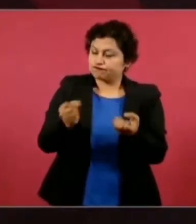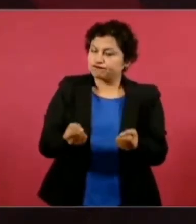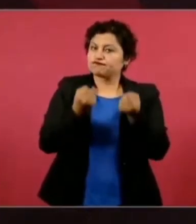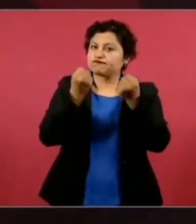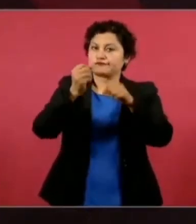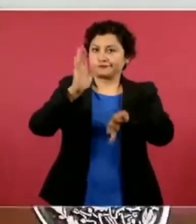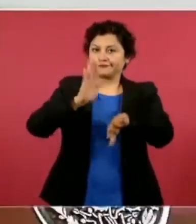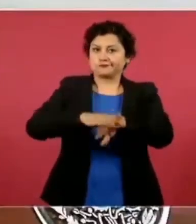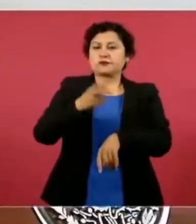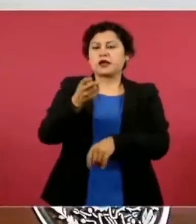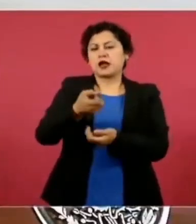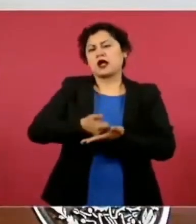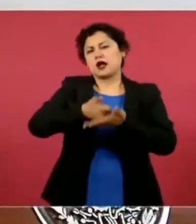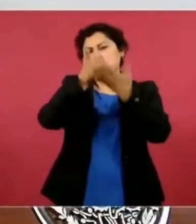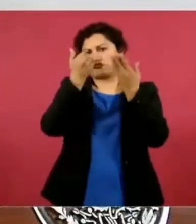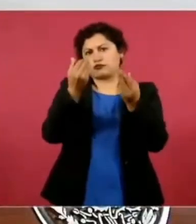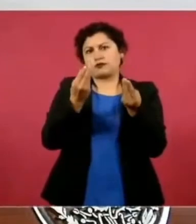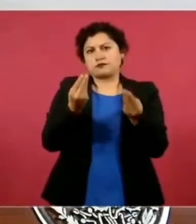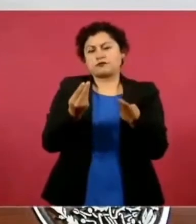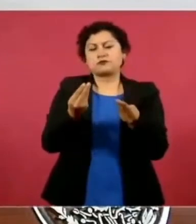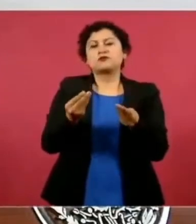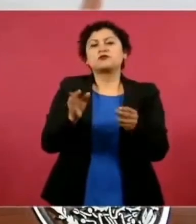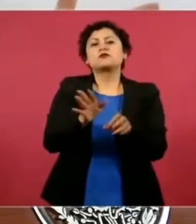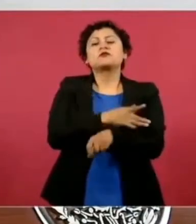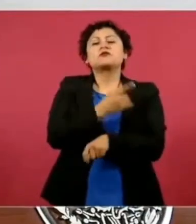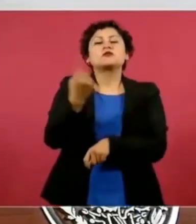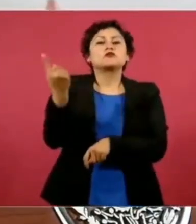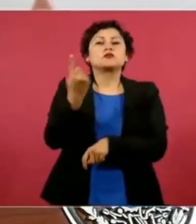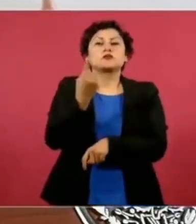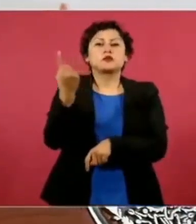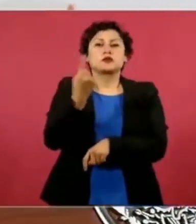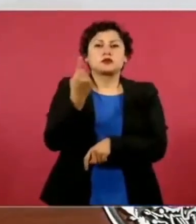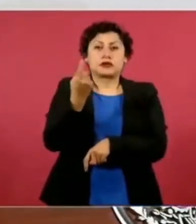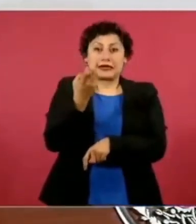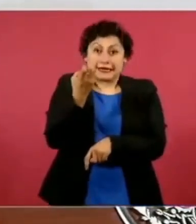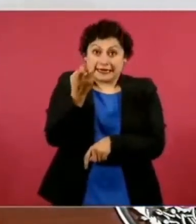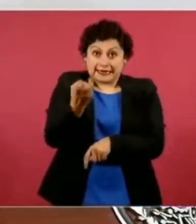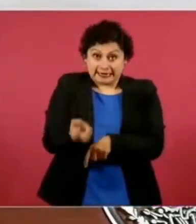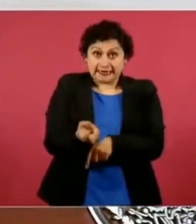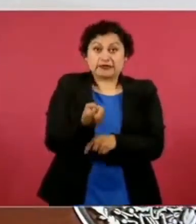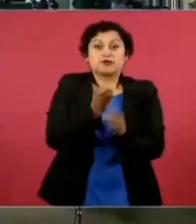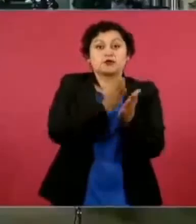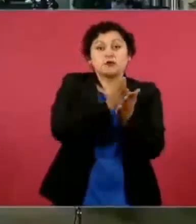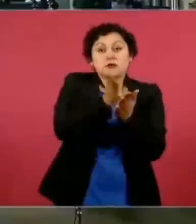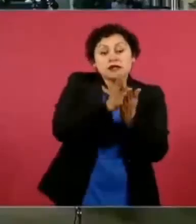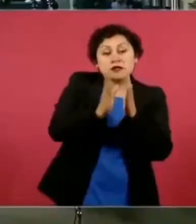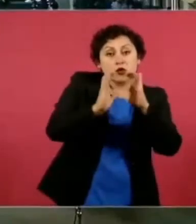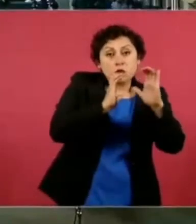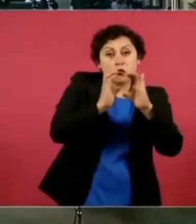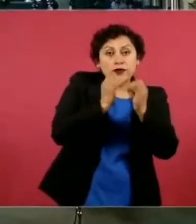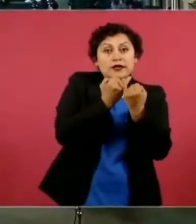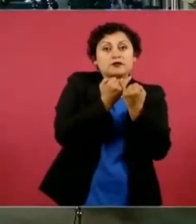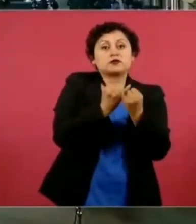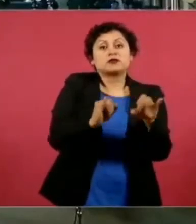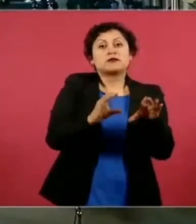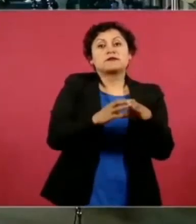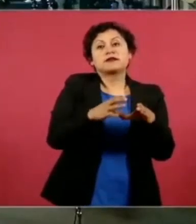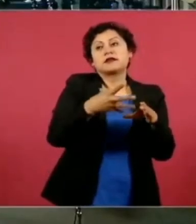porque esto se tiene que replicar en el mundo.